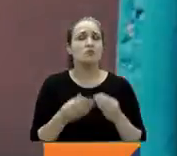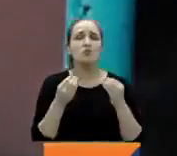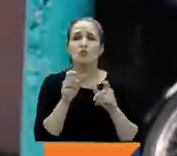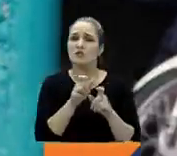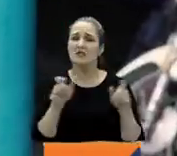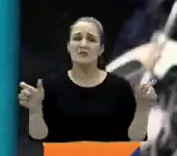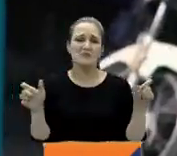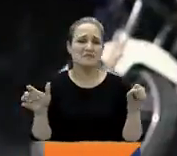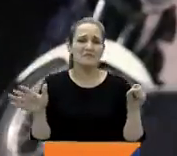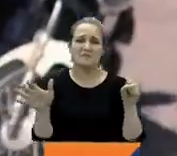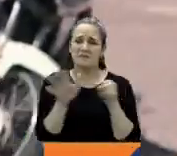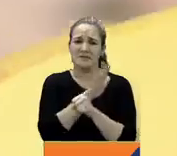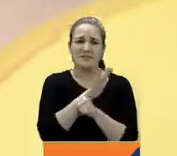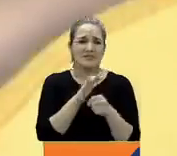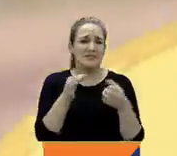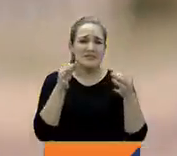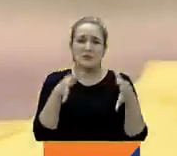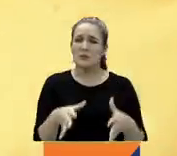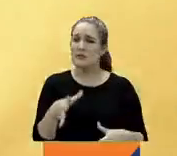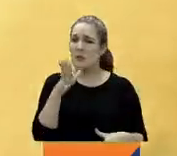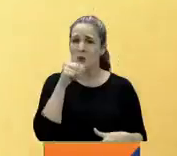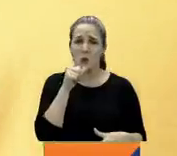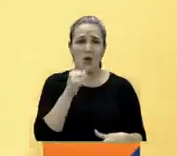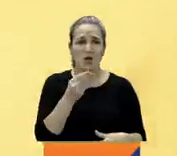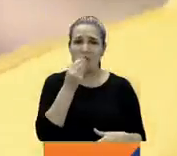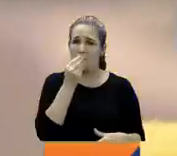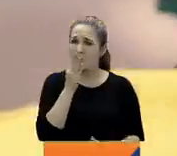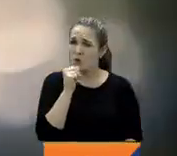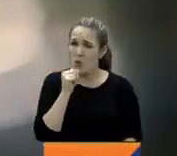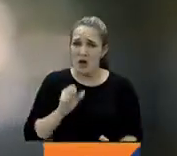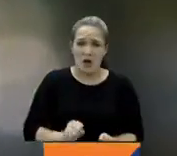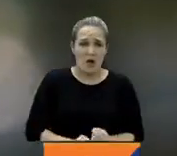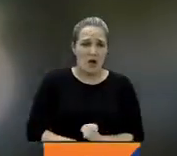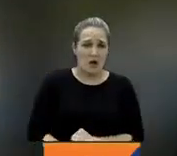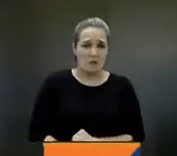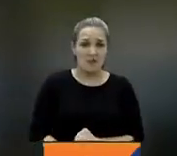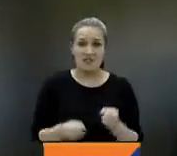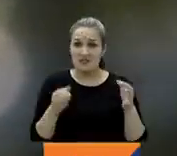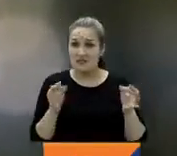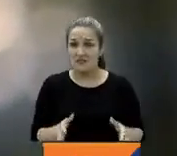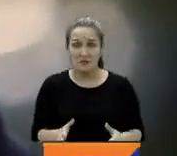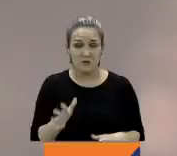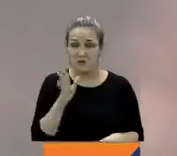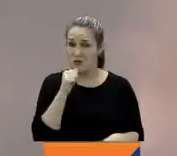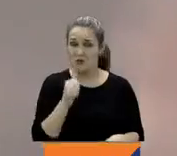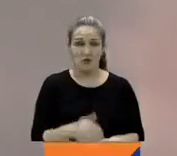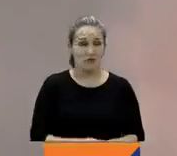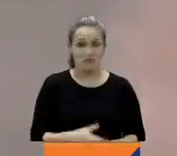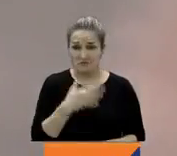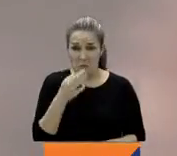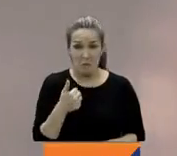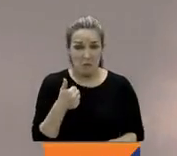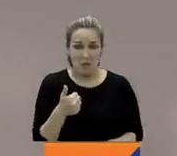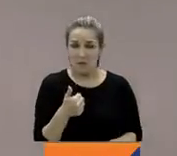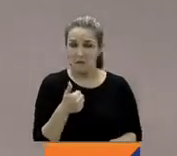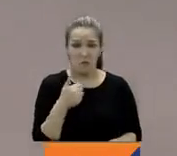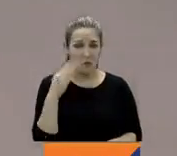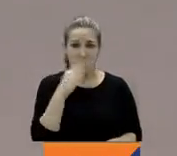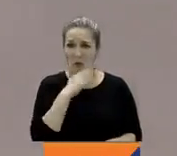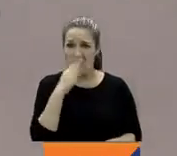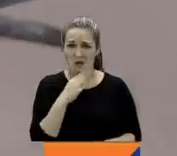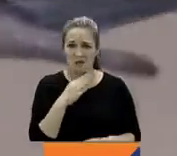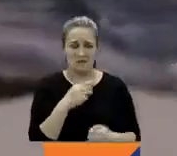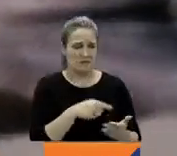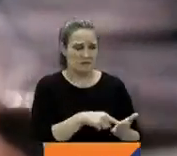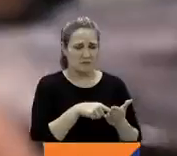traído inseguridad, ha traído hambre. En materia de seguridad, no, ya nosotros no podemos decir que estamos bien. Las cifras que se están